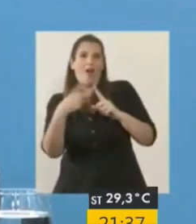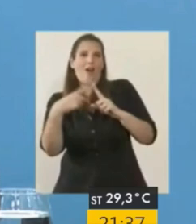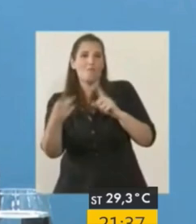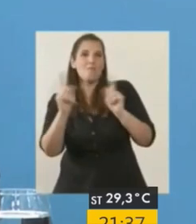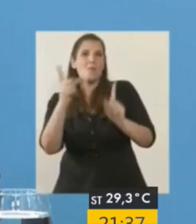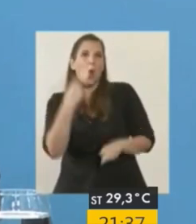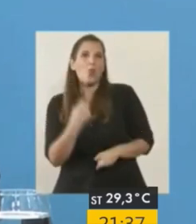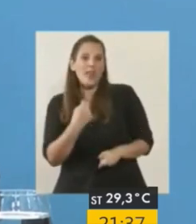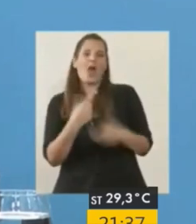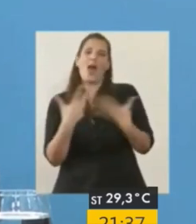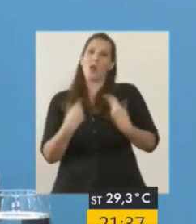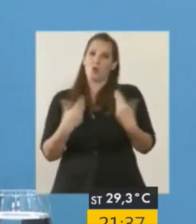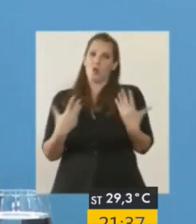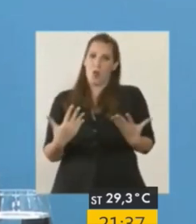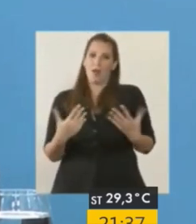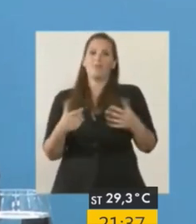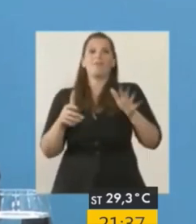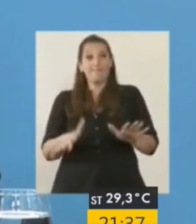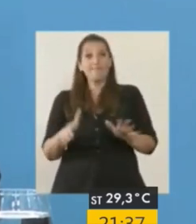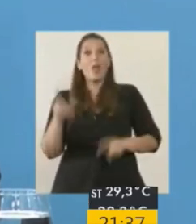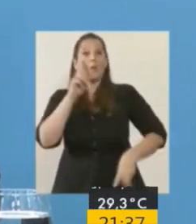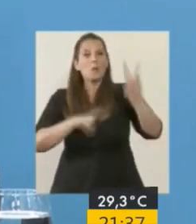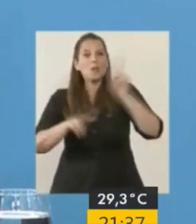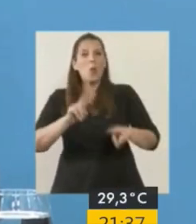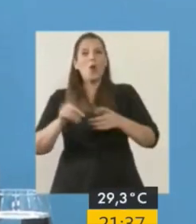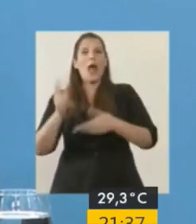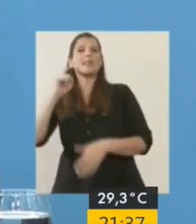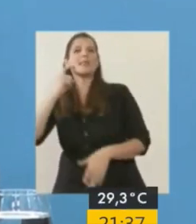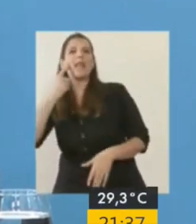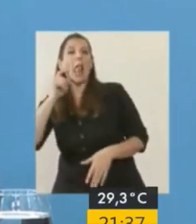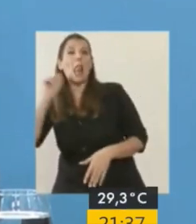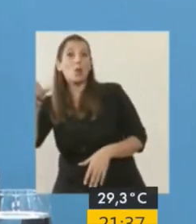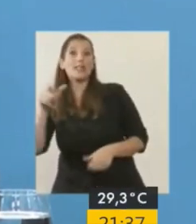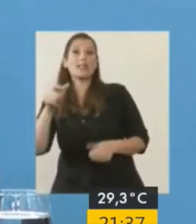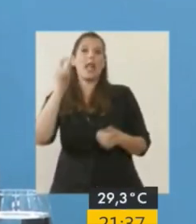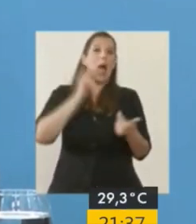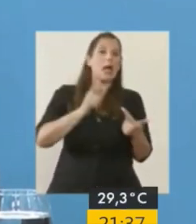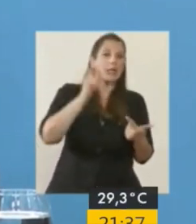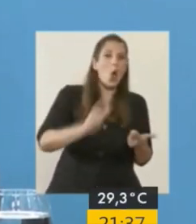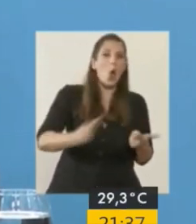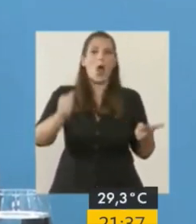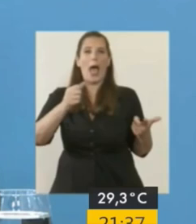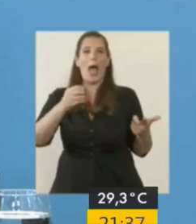Bueno, en ese sentido, vamos a trabajar en San Luis, La Rioja y Catamarca,